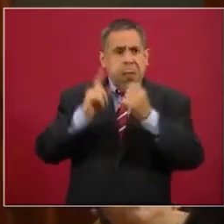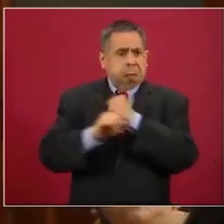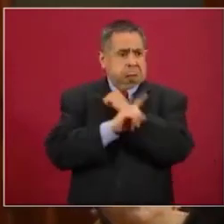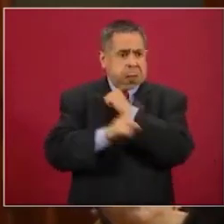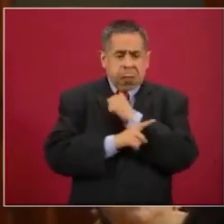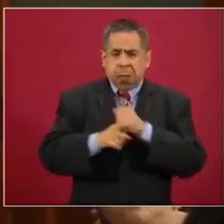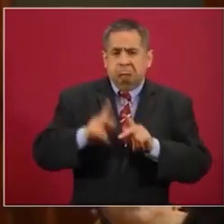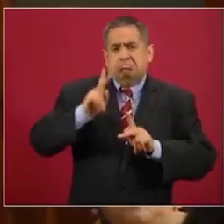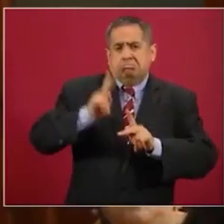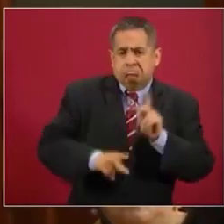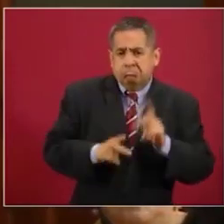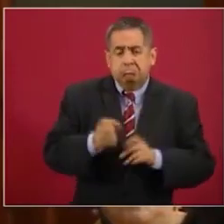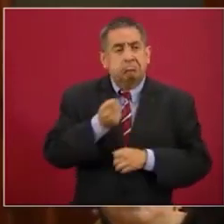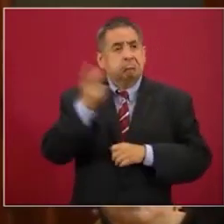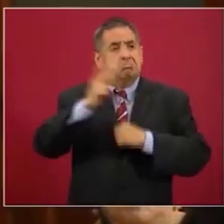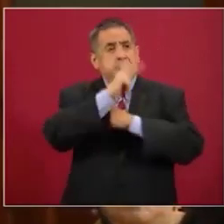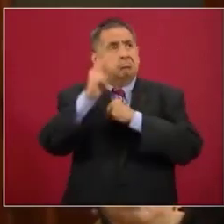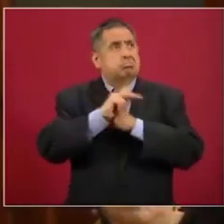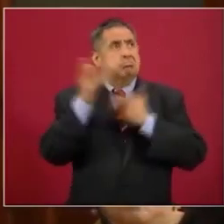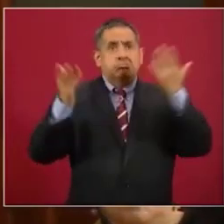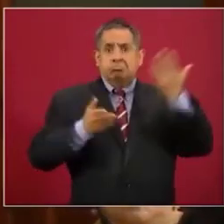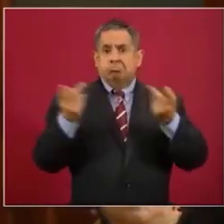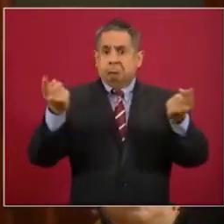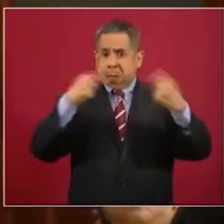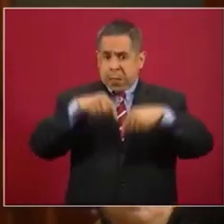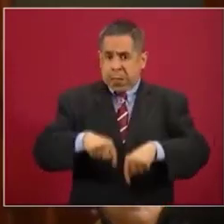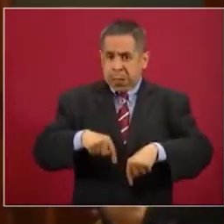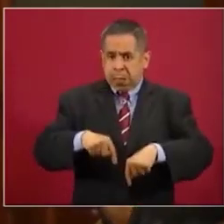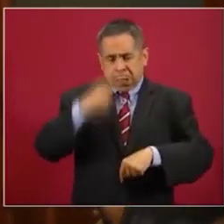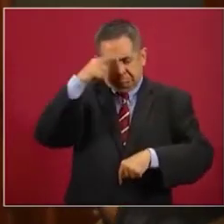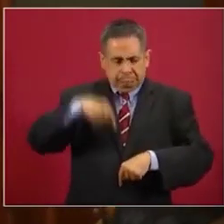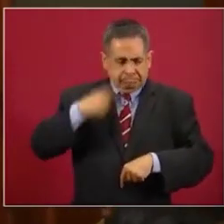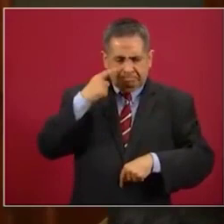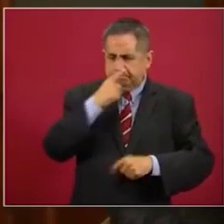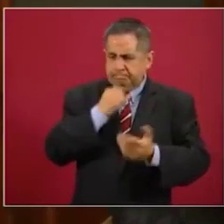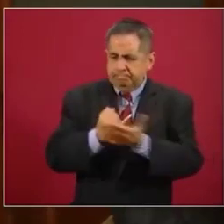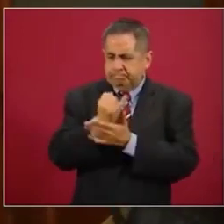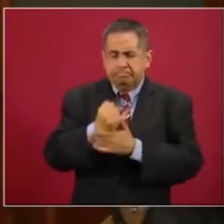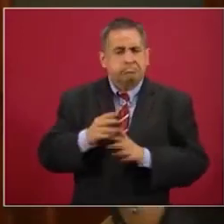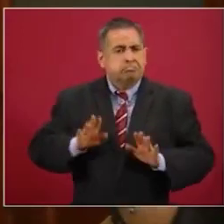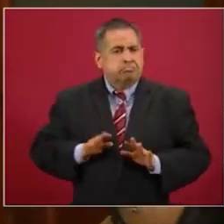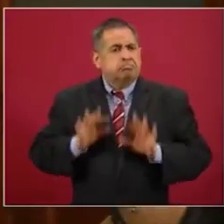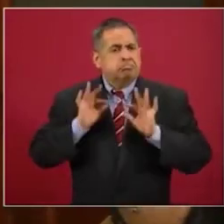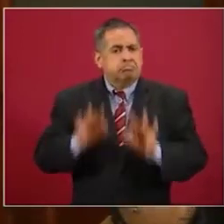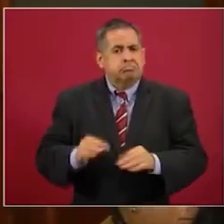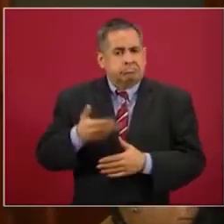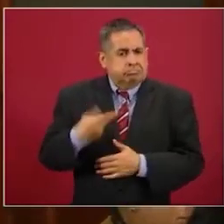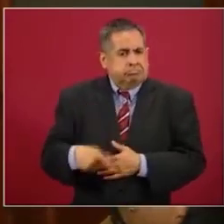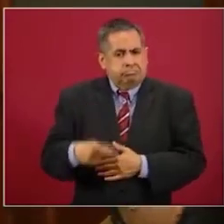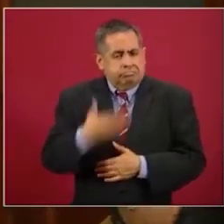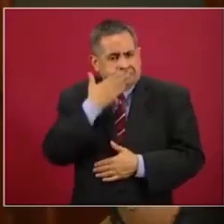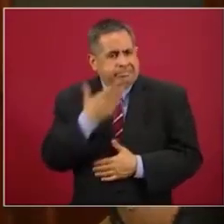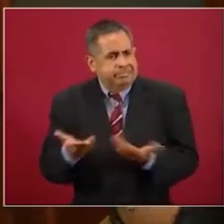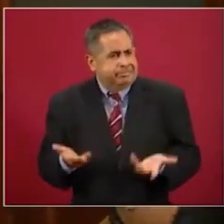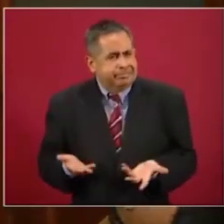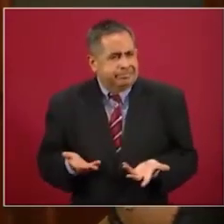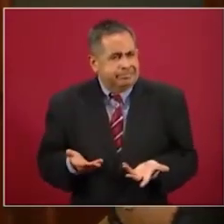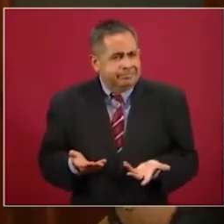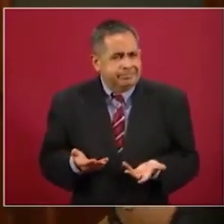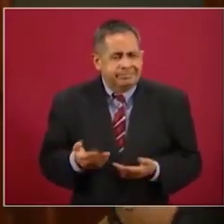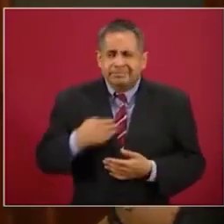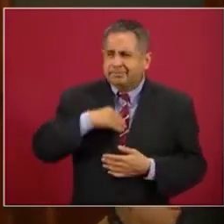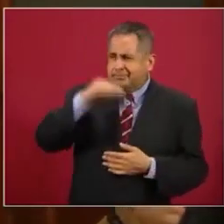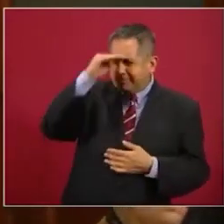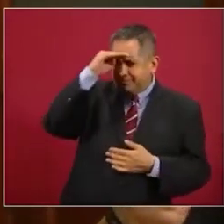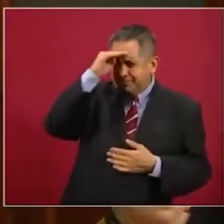de diversas partes del país pues vienen a tomar una decisión que sólo les compete a ellas. Presidente, la